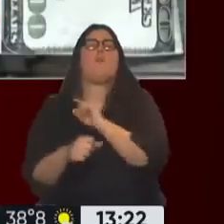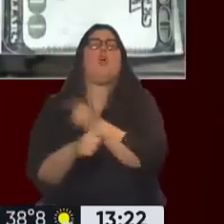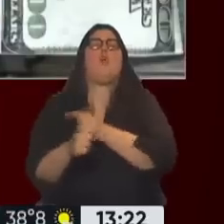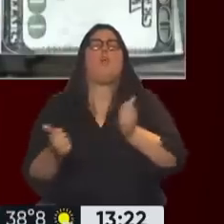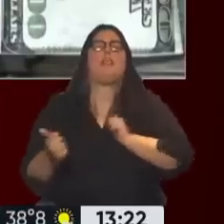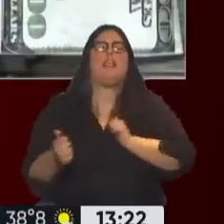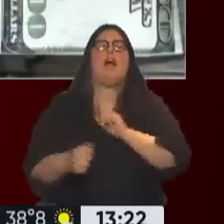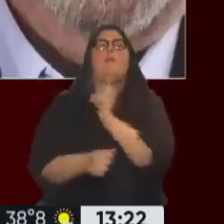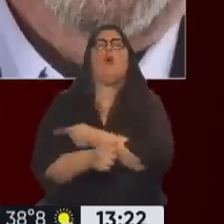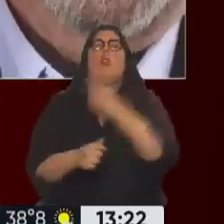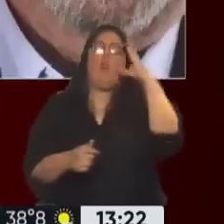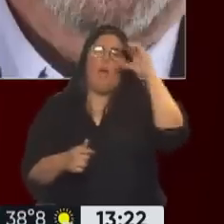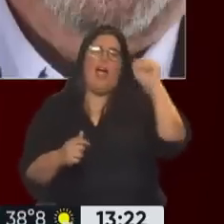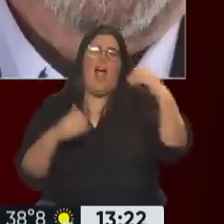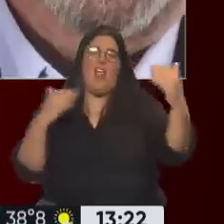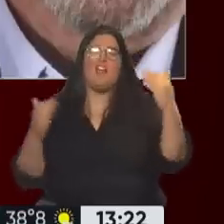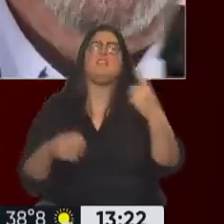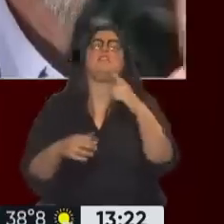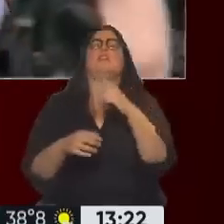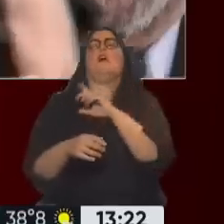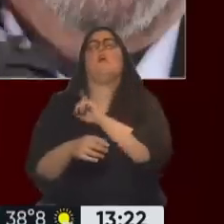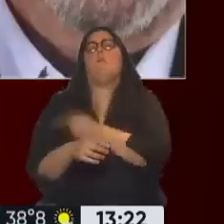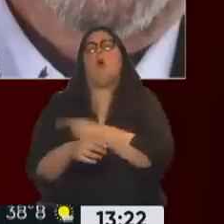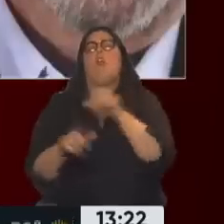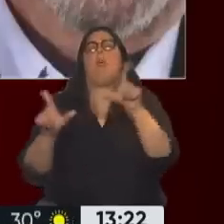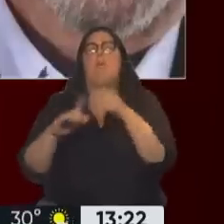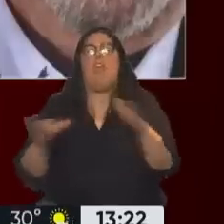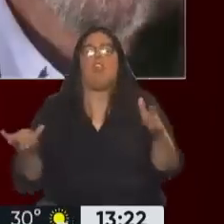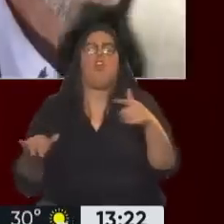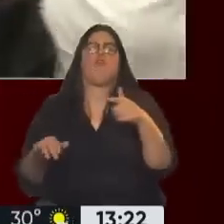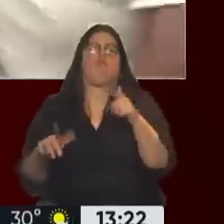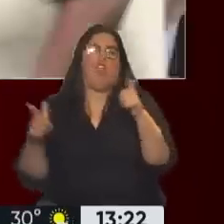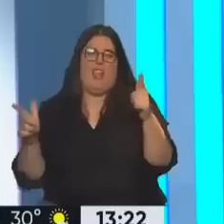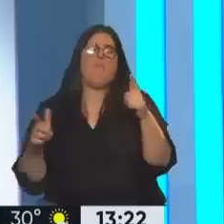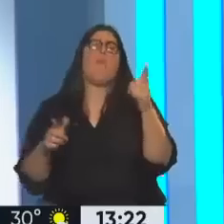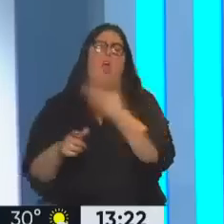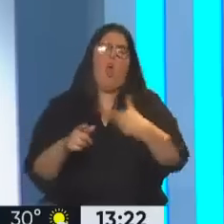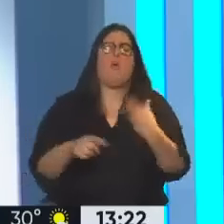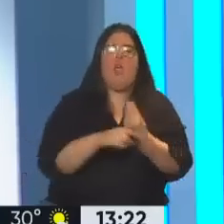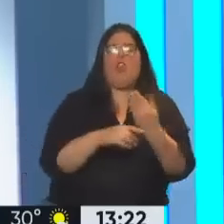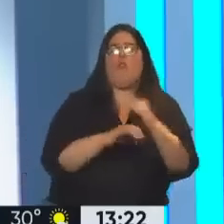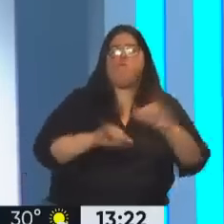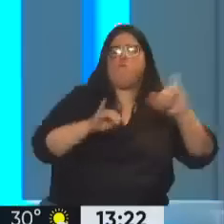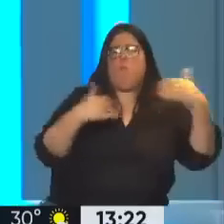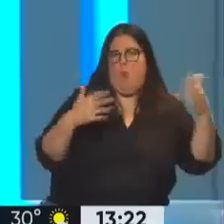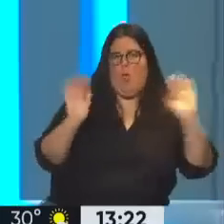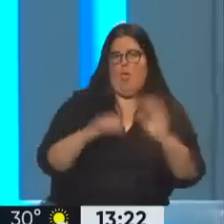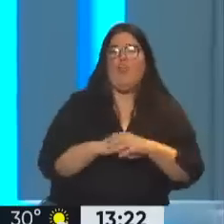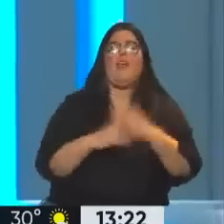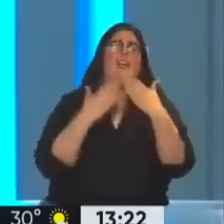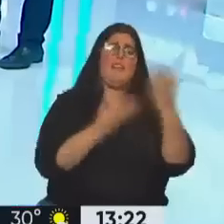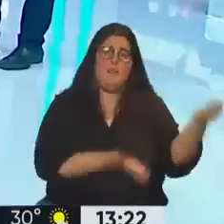embajadas extranjeras, es el poder popular y eso se puede impulsar mucho desde el gobierno. Rafael Correa, gracias por haber venido a Televisión Pública Noticias